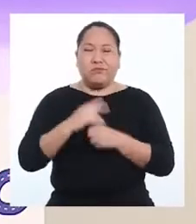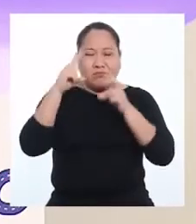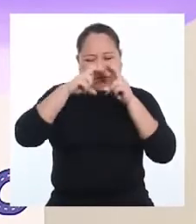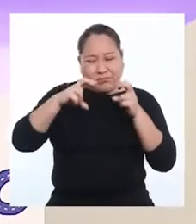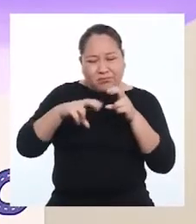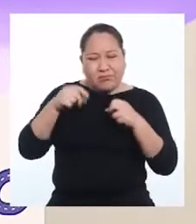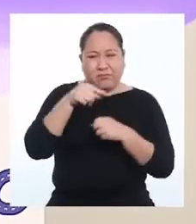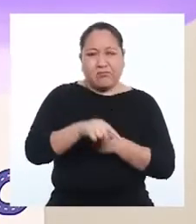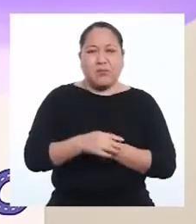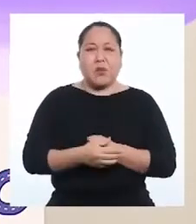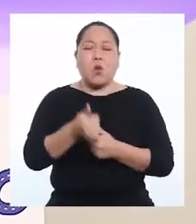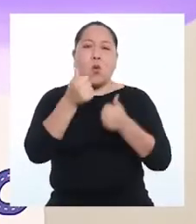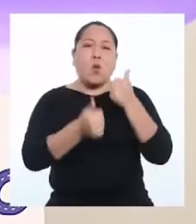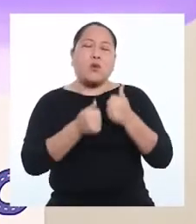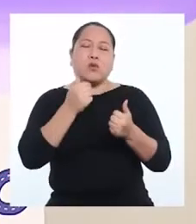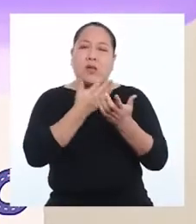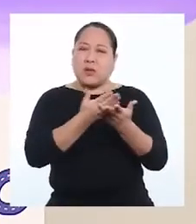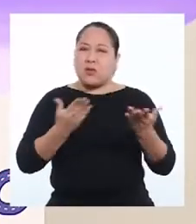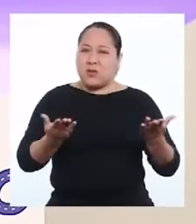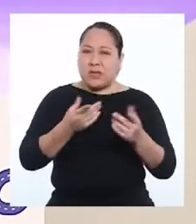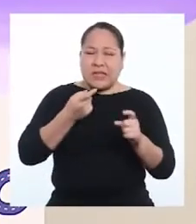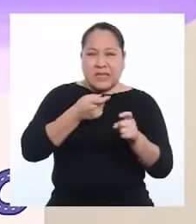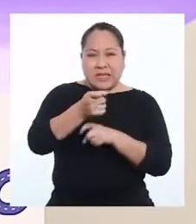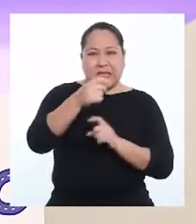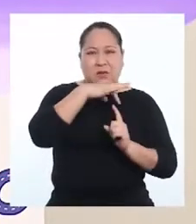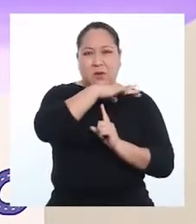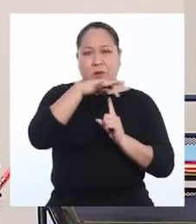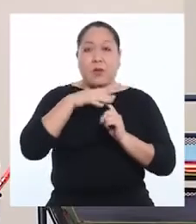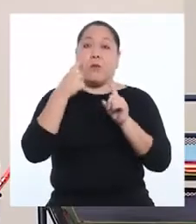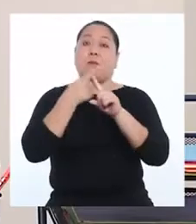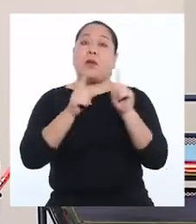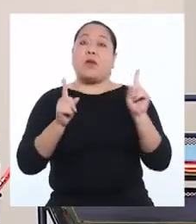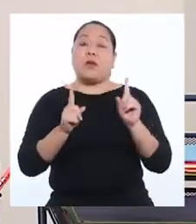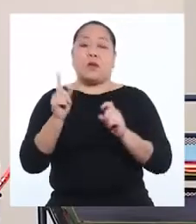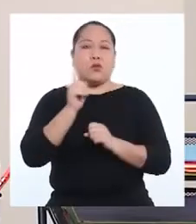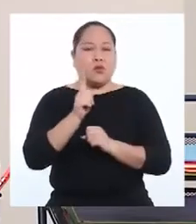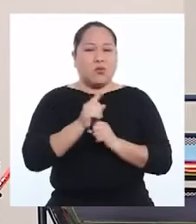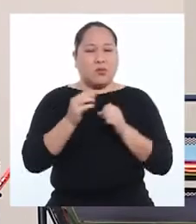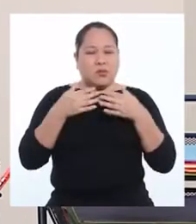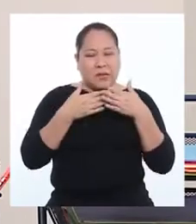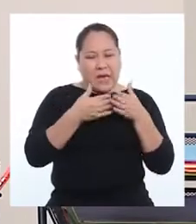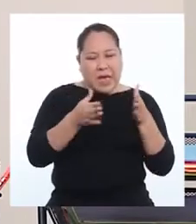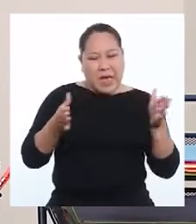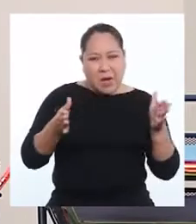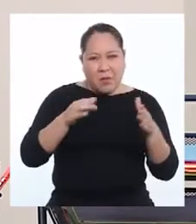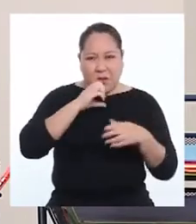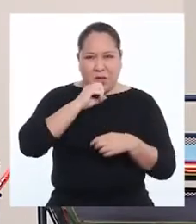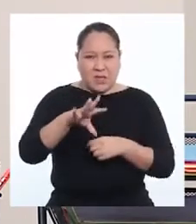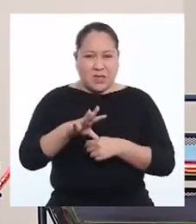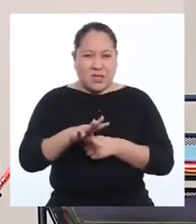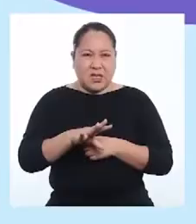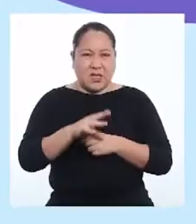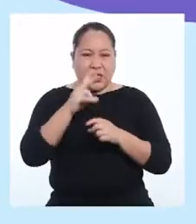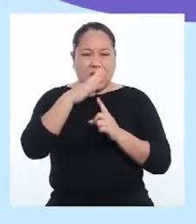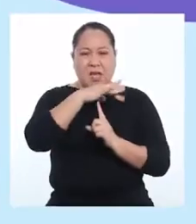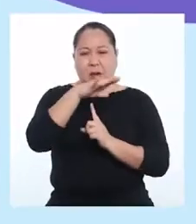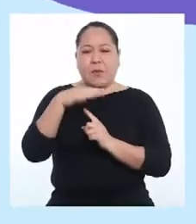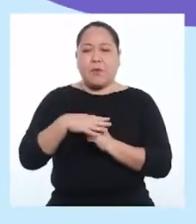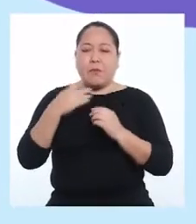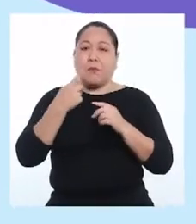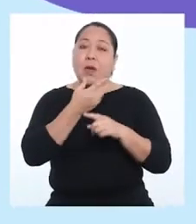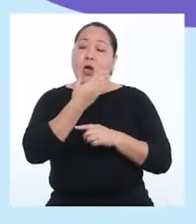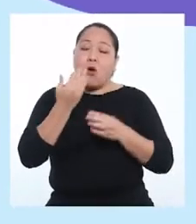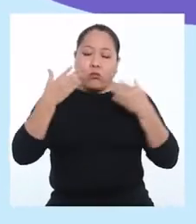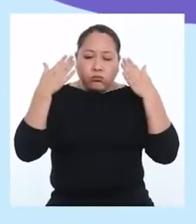deberíamos investigar hoy. ¿Cuáles son los factores que afectan el ambiente? Pero, ¿no es muy amplio hablar del ambiente? Mejor